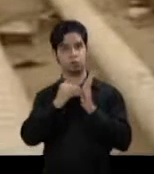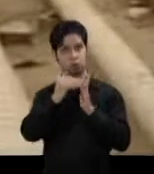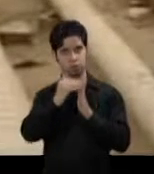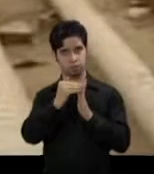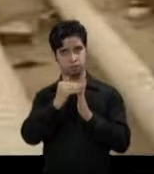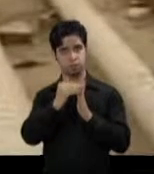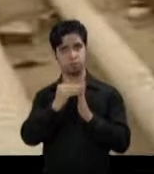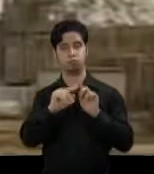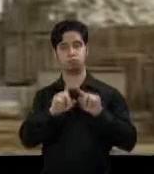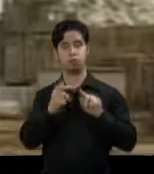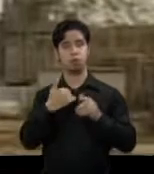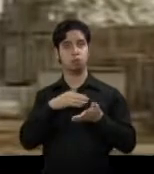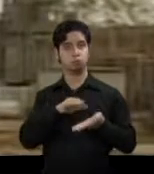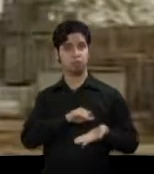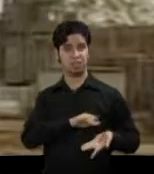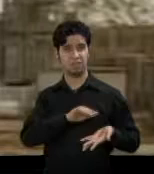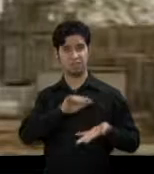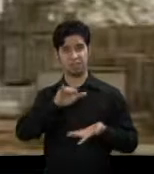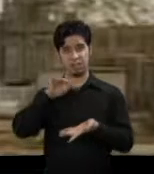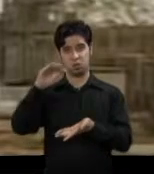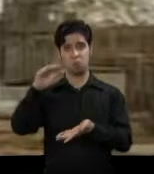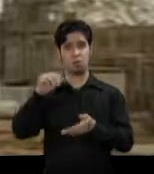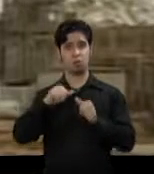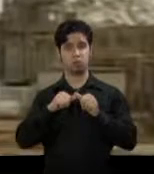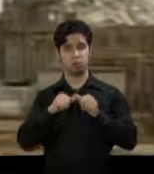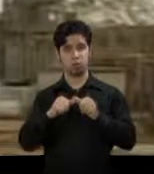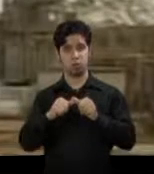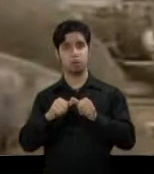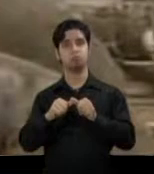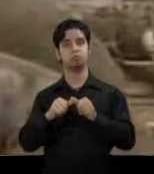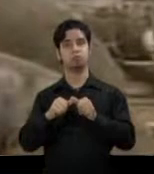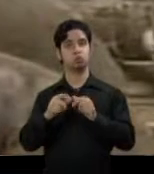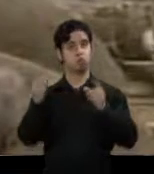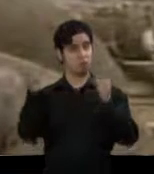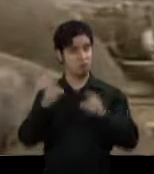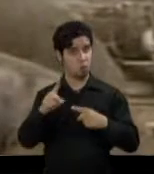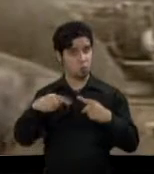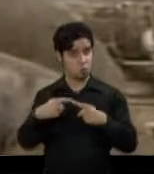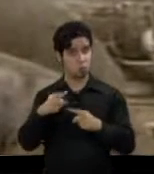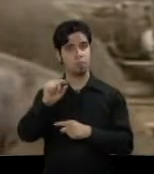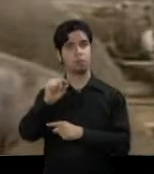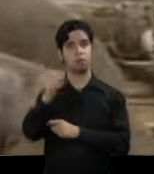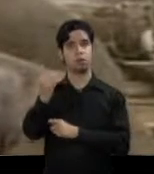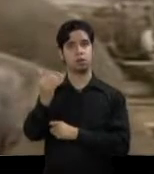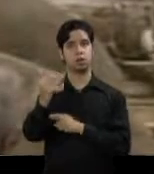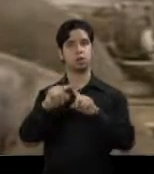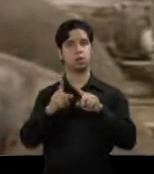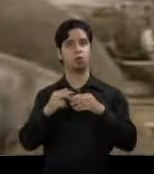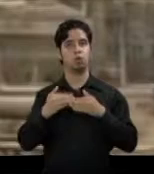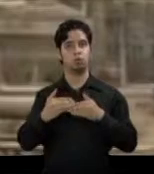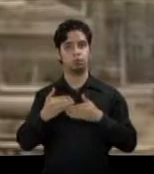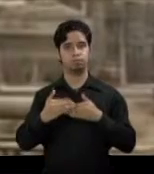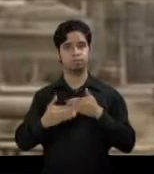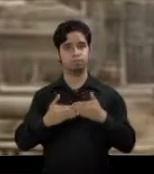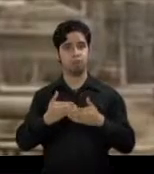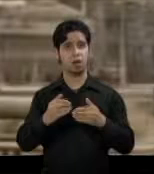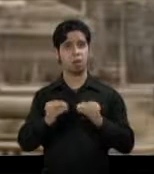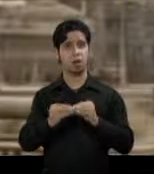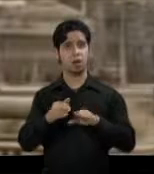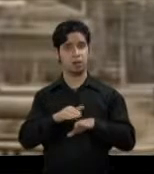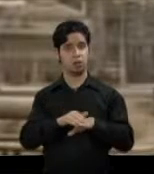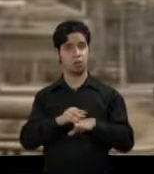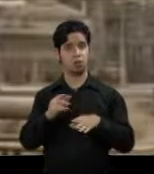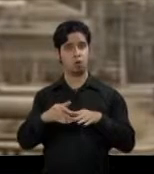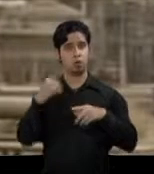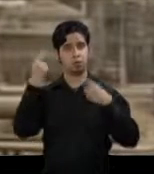el crecimiento de la demanda cobrará impulso en 2015. La aceleración parece menor de lo que se había pronosticado previamente.